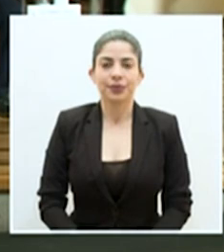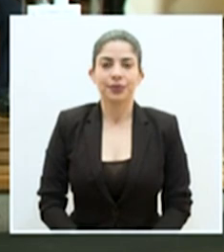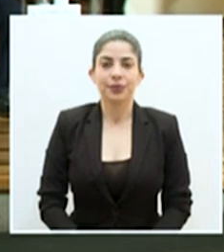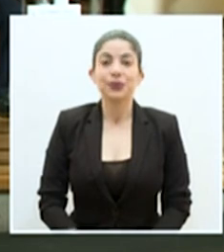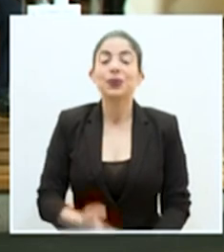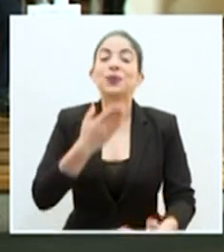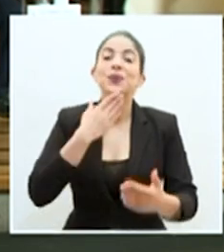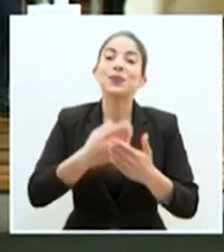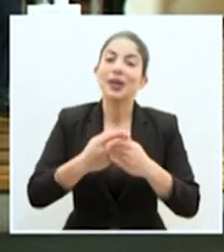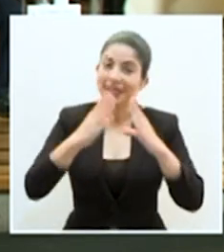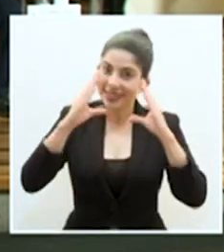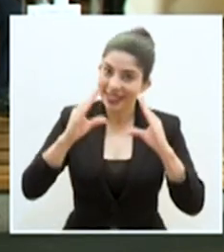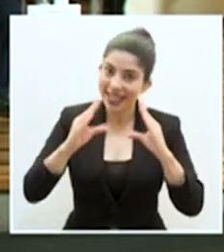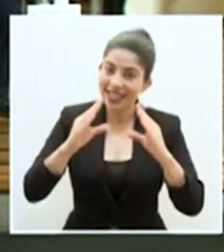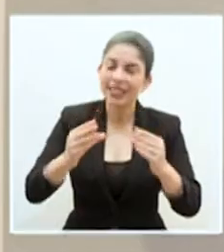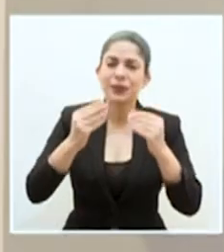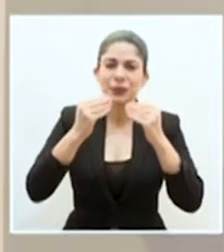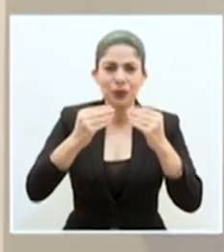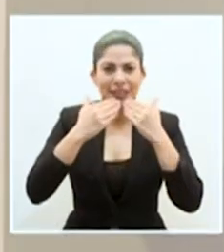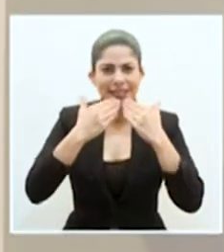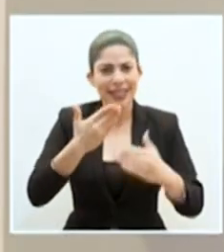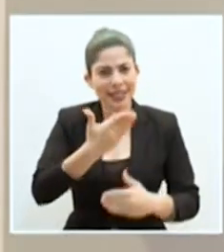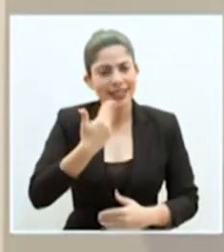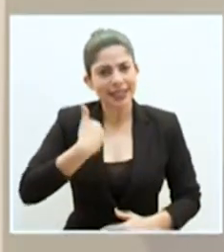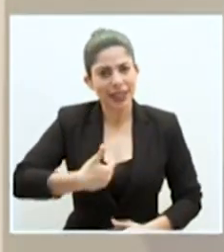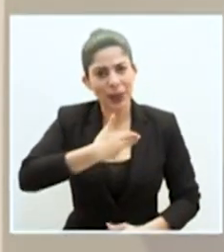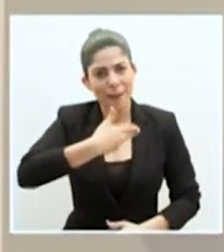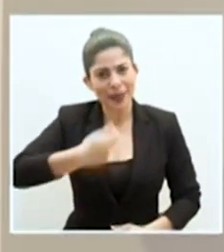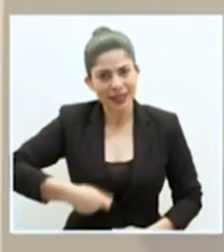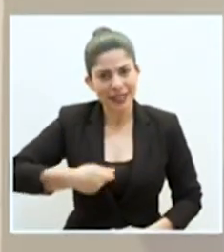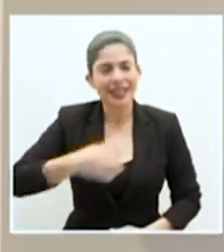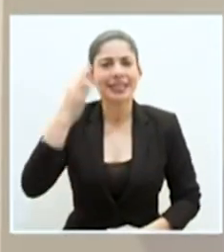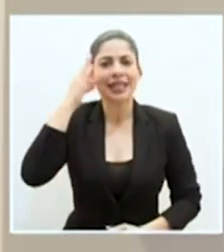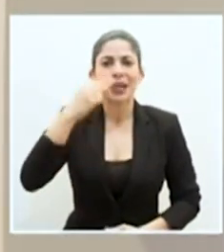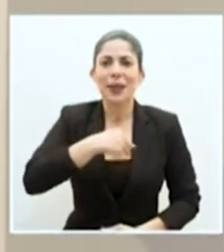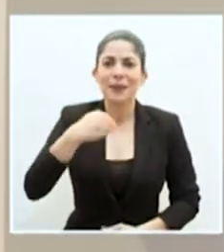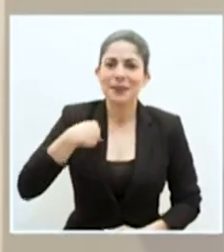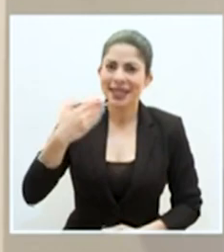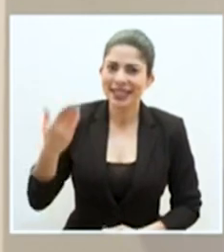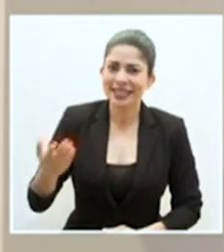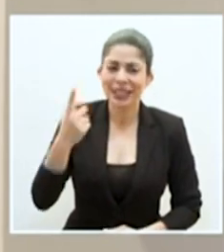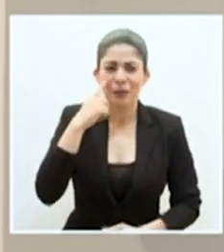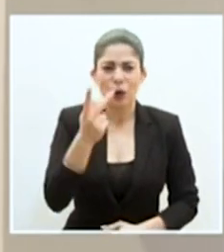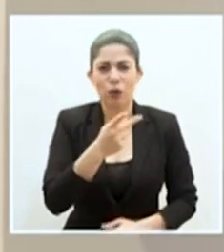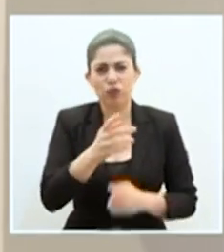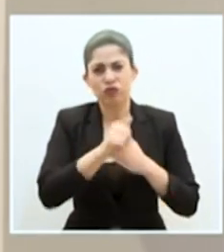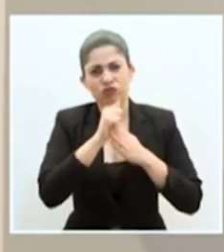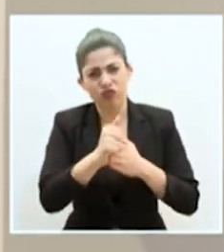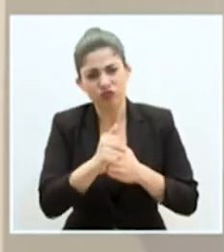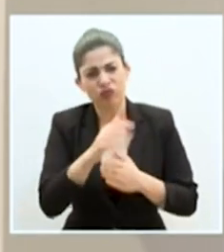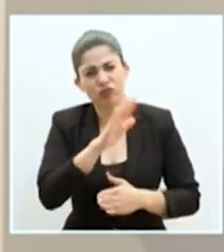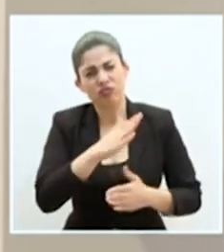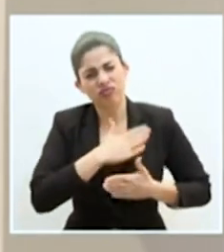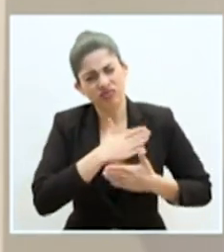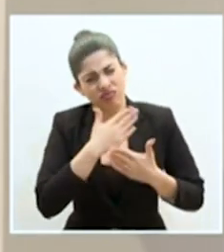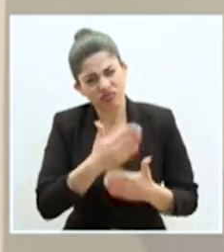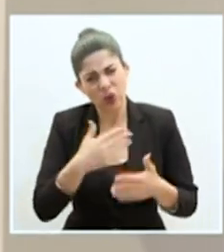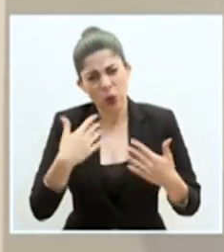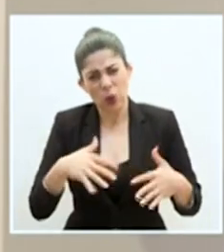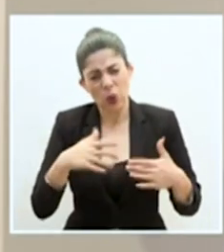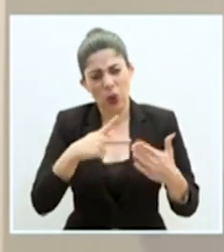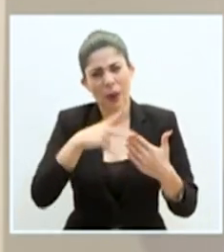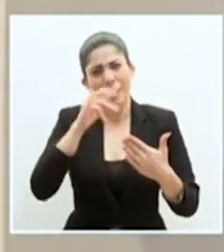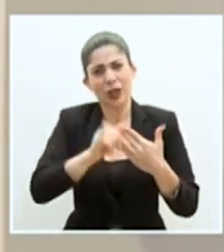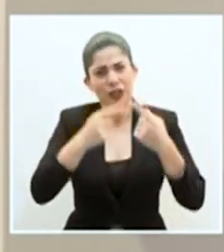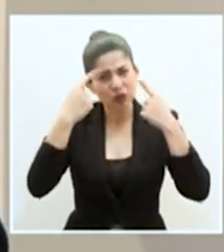Muy buenas tardes. Muchísimas gracias, señor presidente, señoras ministras, por su liderazgo, por su dedicación realmente para hacer este